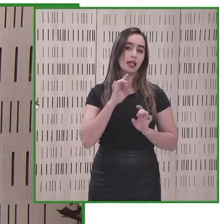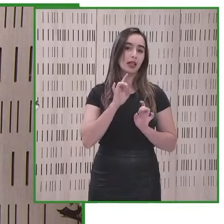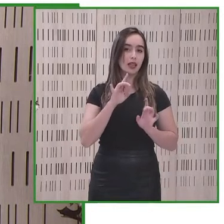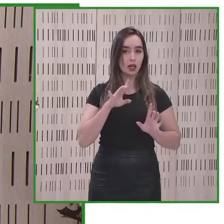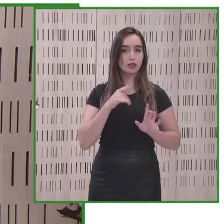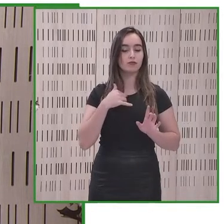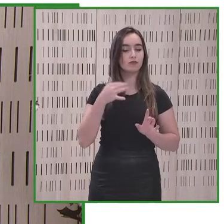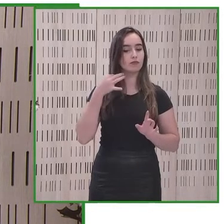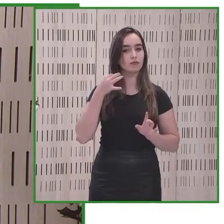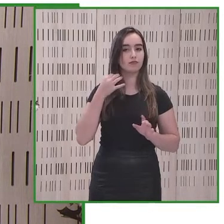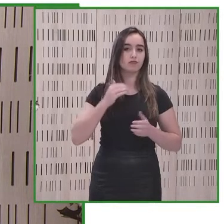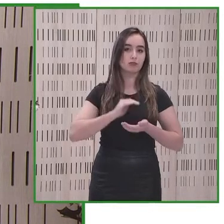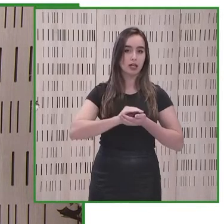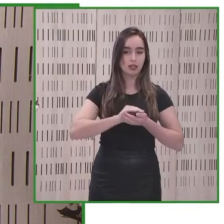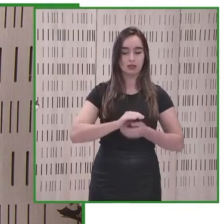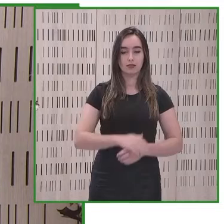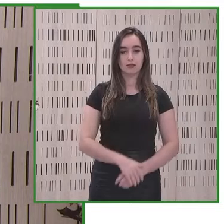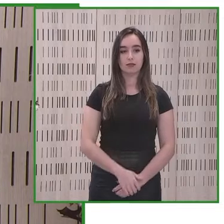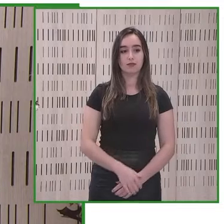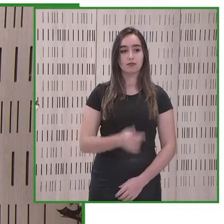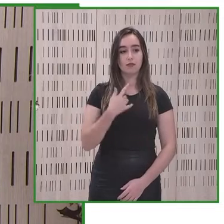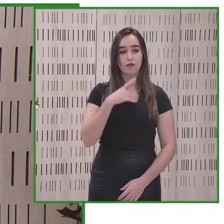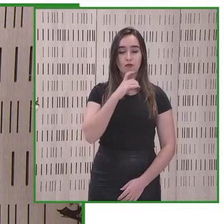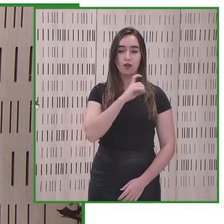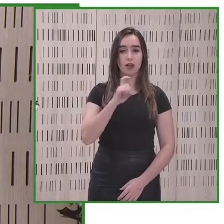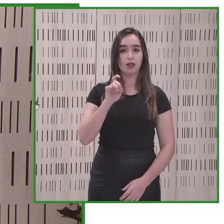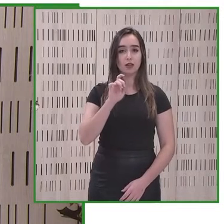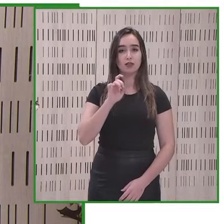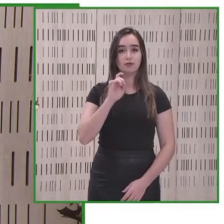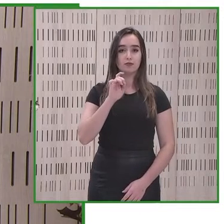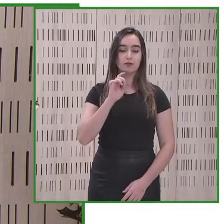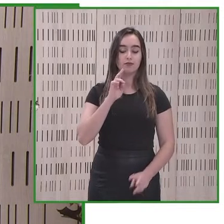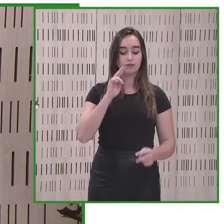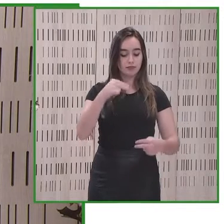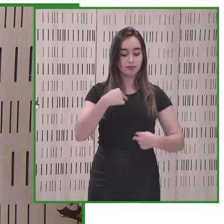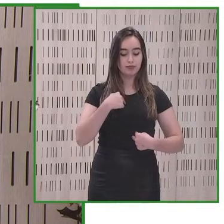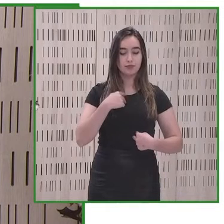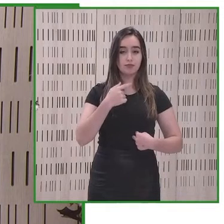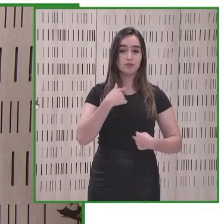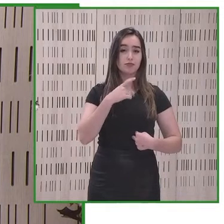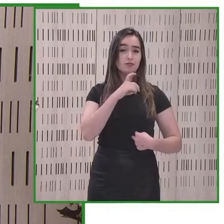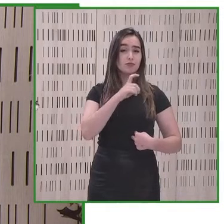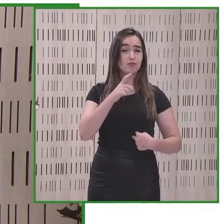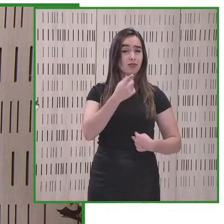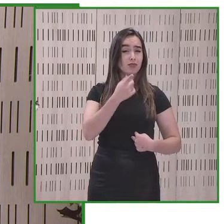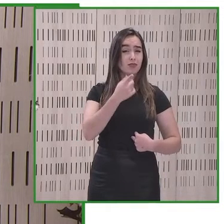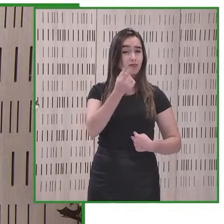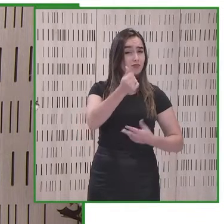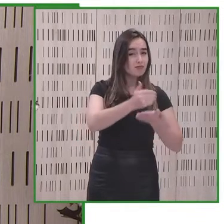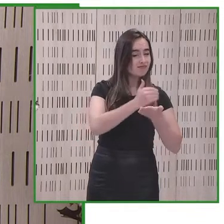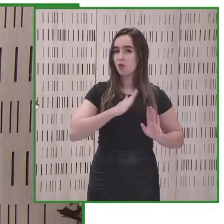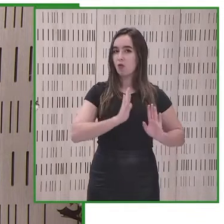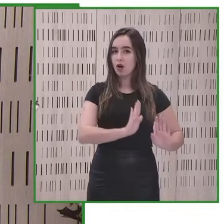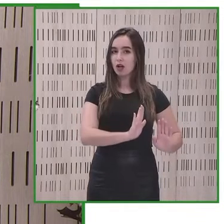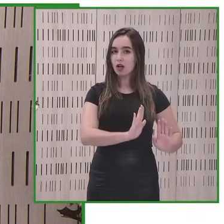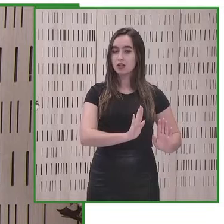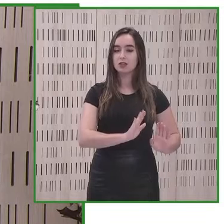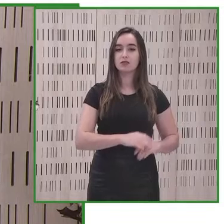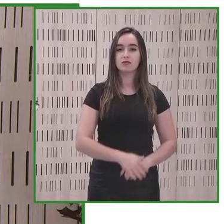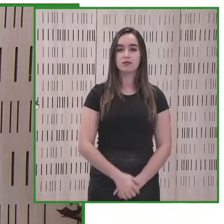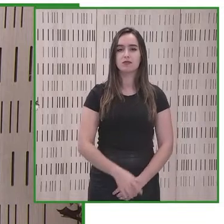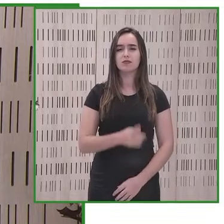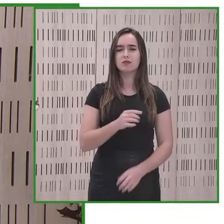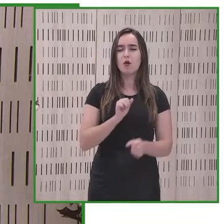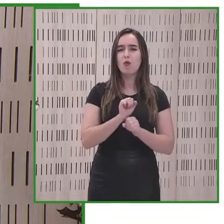soy directora de fundación descubre me que es una organización sin fines de lucro chilena mover